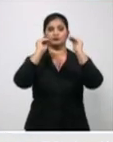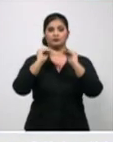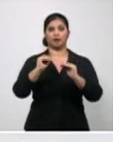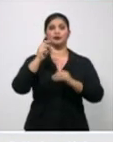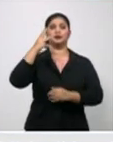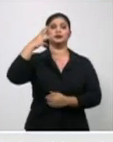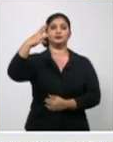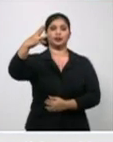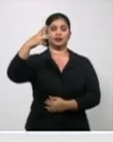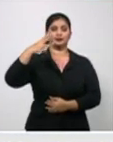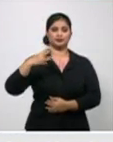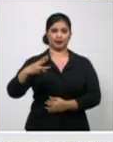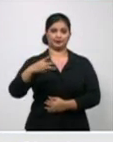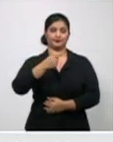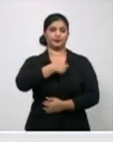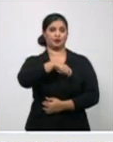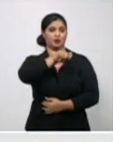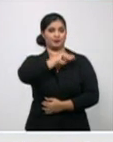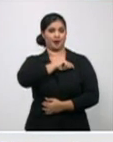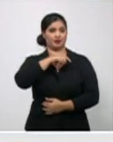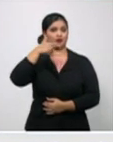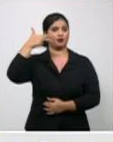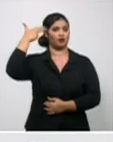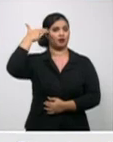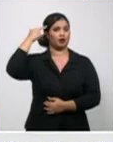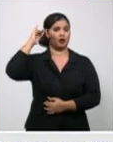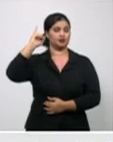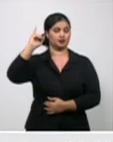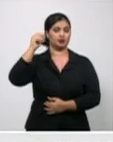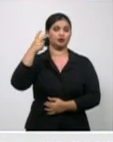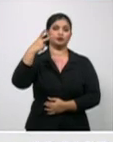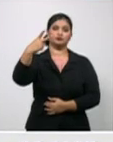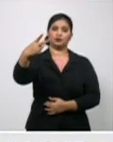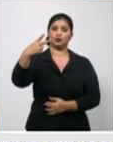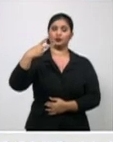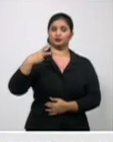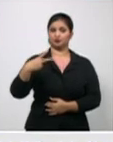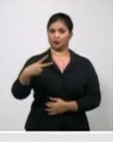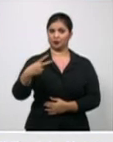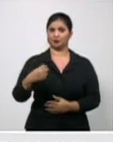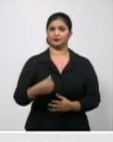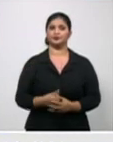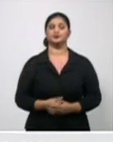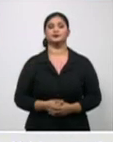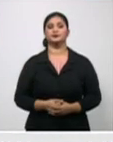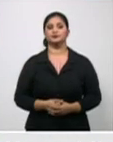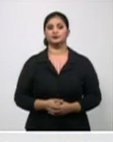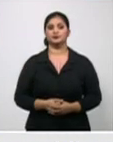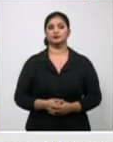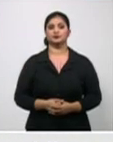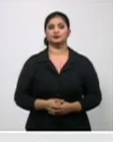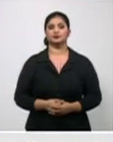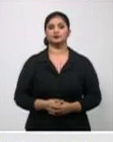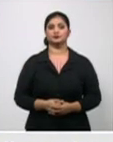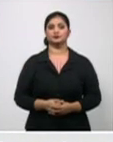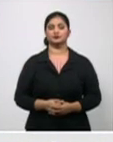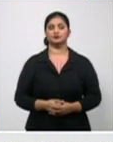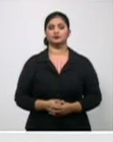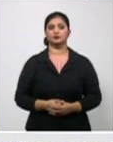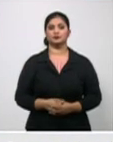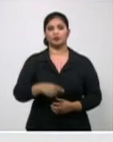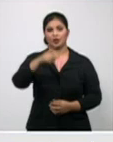España y Haití, dos pacientes importados de cada uno. Y de Alemania,